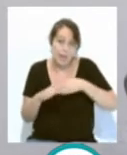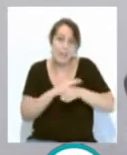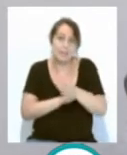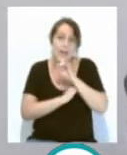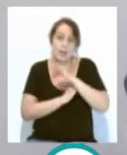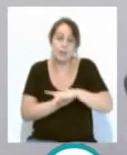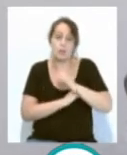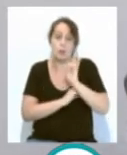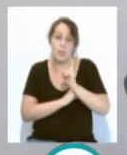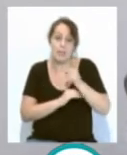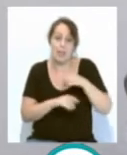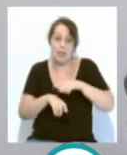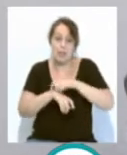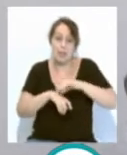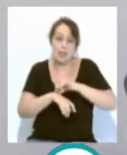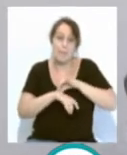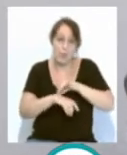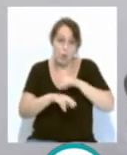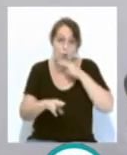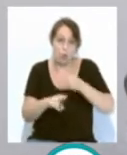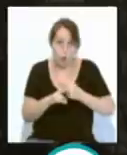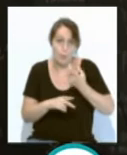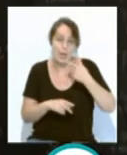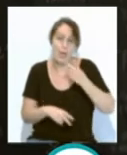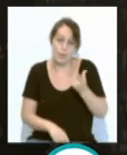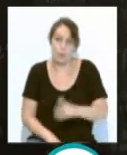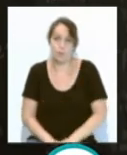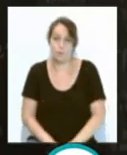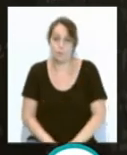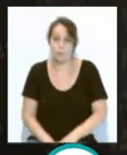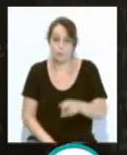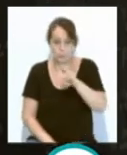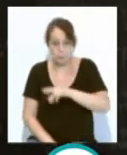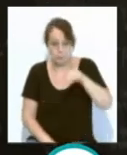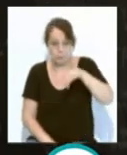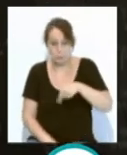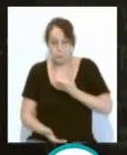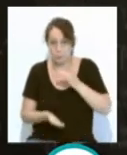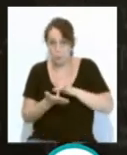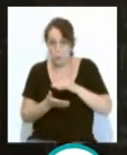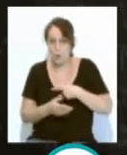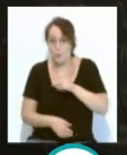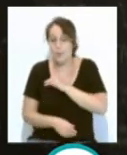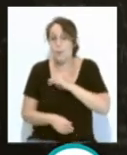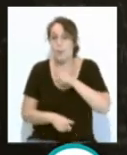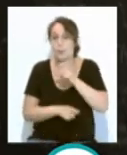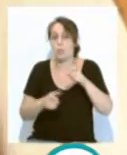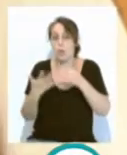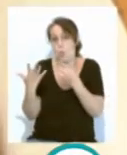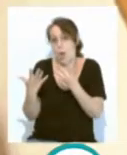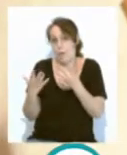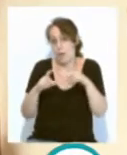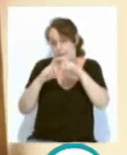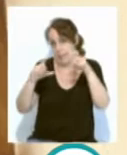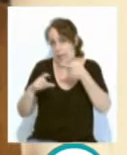todos aquellos con invitación y con los nombres y apellidos. De nuevo en esta edición se premiará a nueve personas o entidades